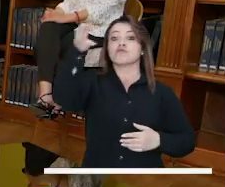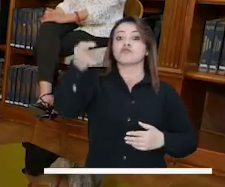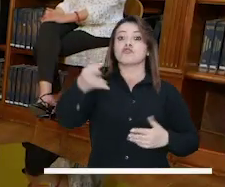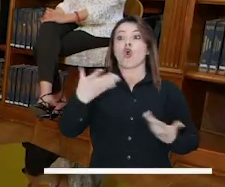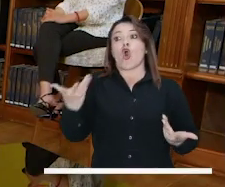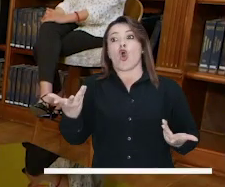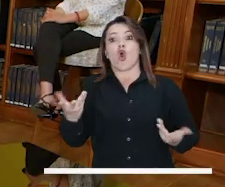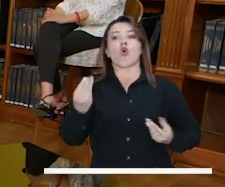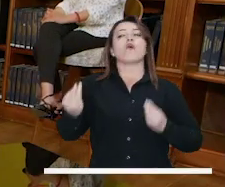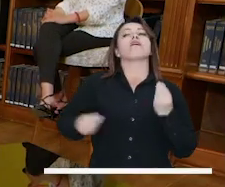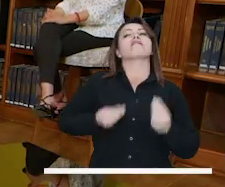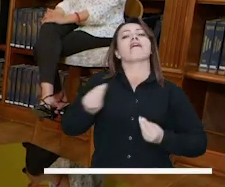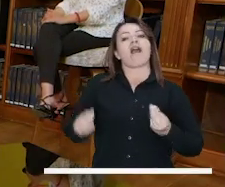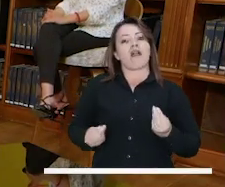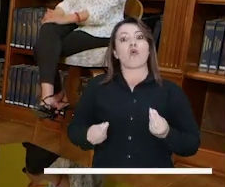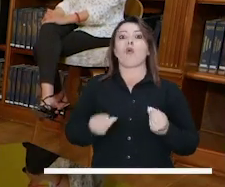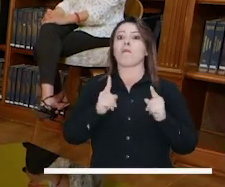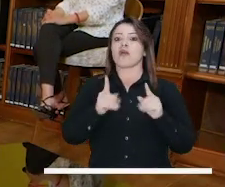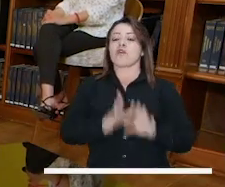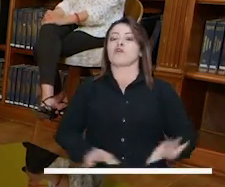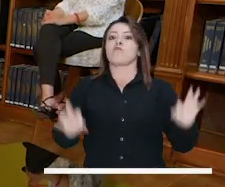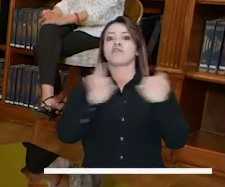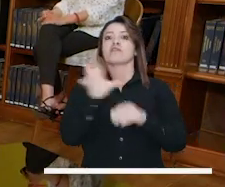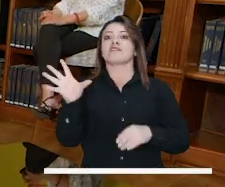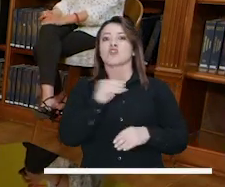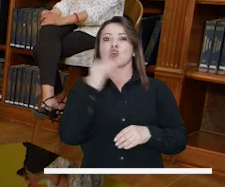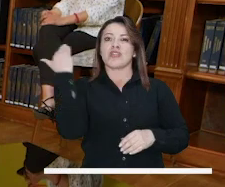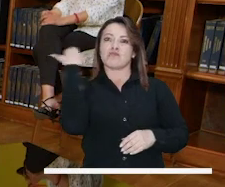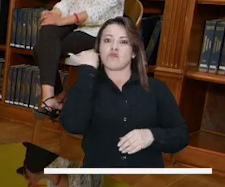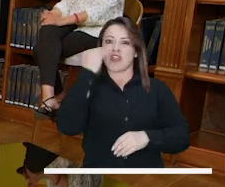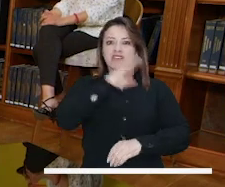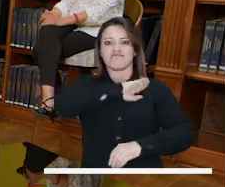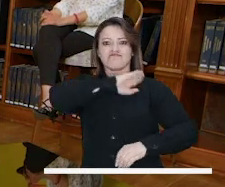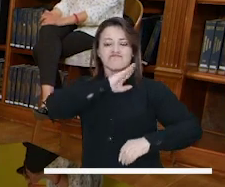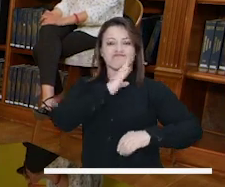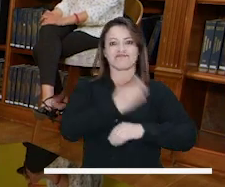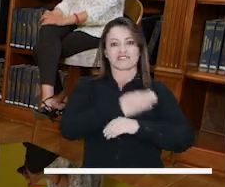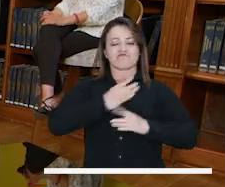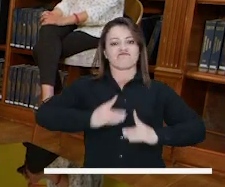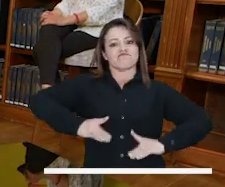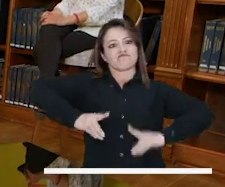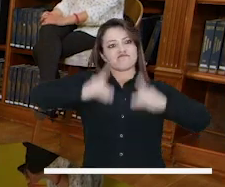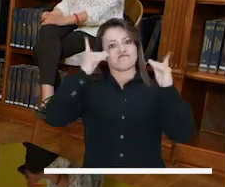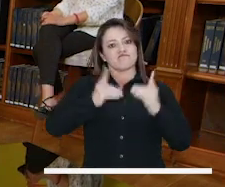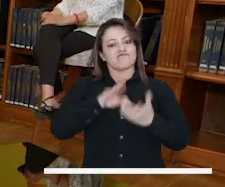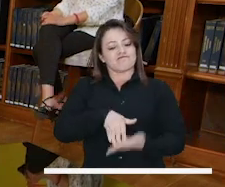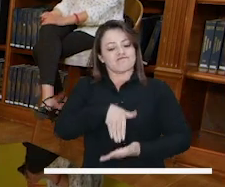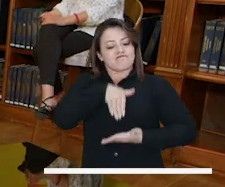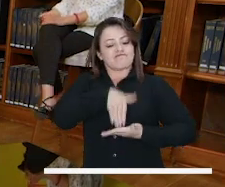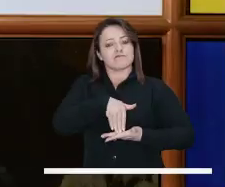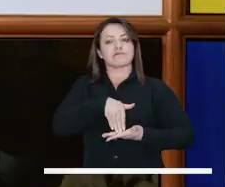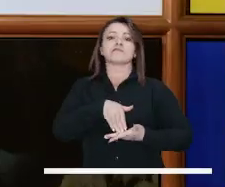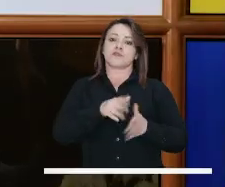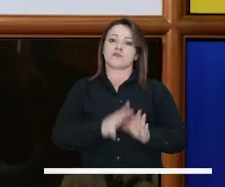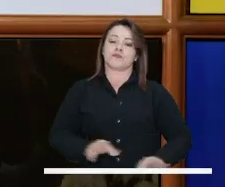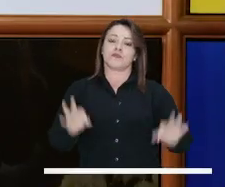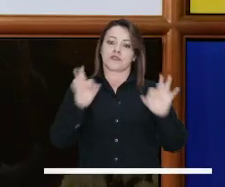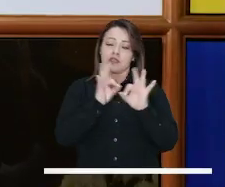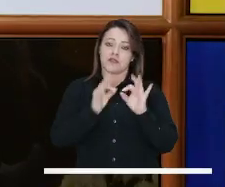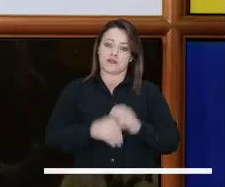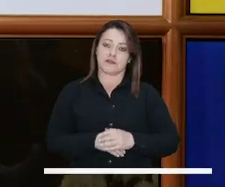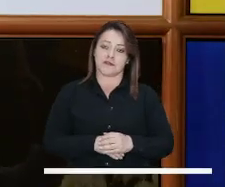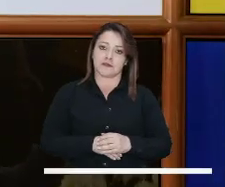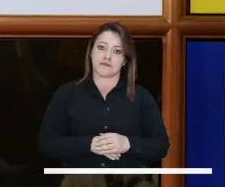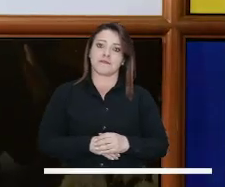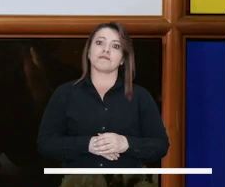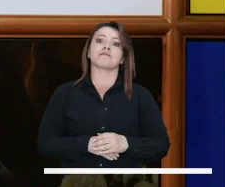instante en que tiene que tomar la decisión. O me voy, o denuncio, o me siento a conversar con este personaje que todavía tengo posibilidades. Ese tipo de